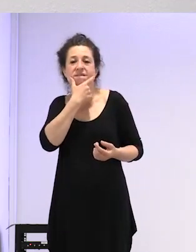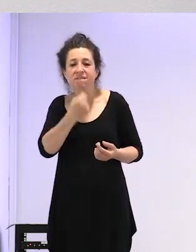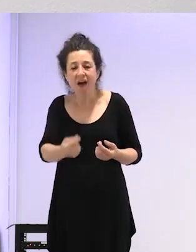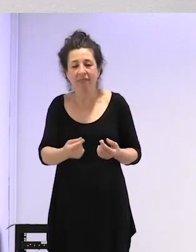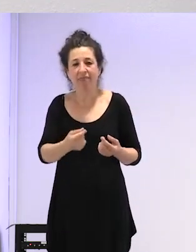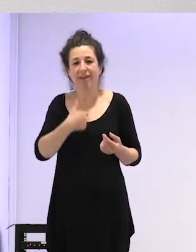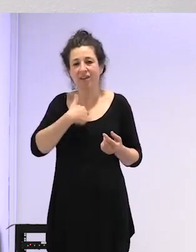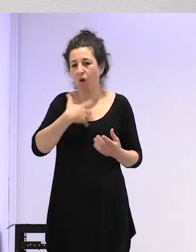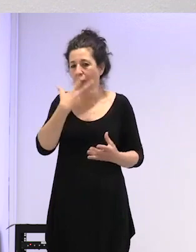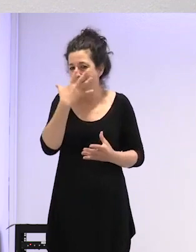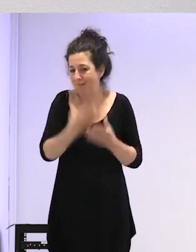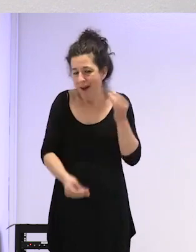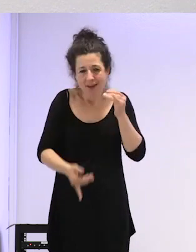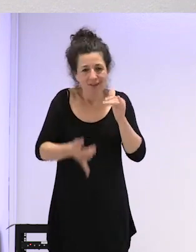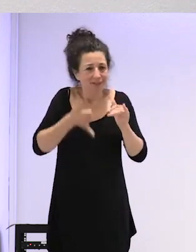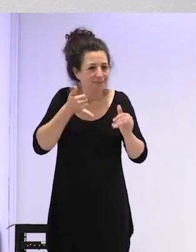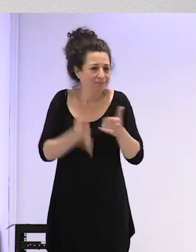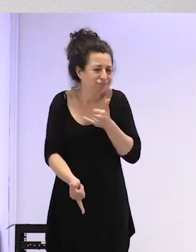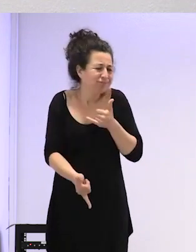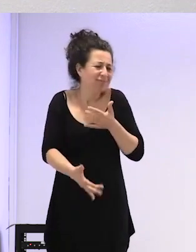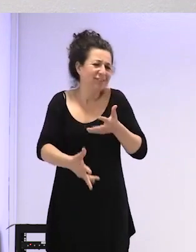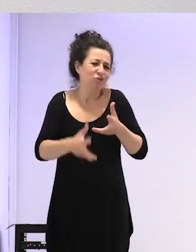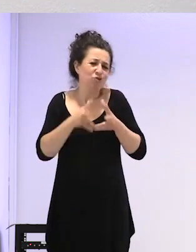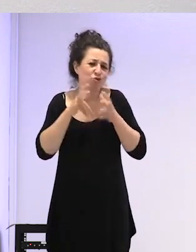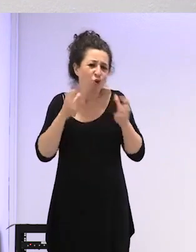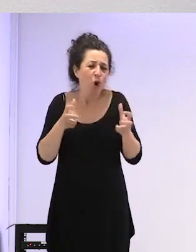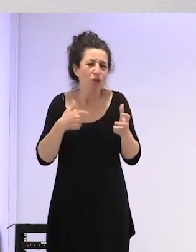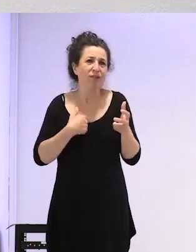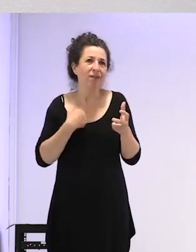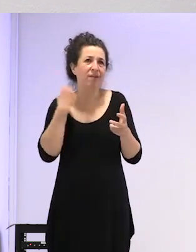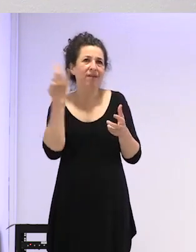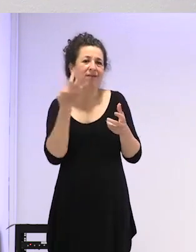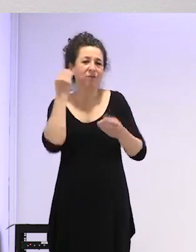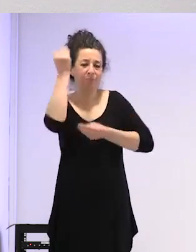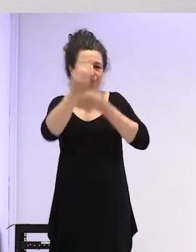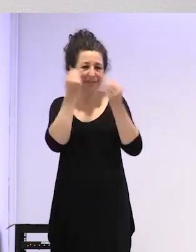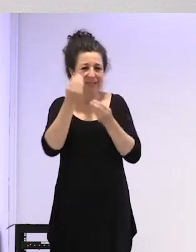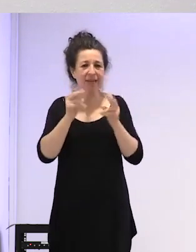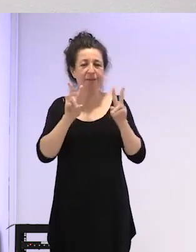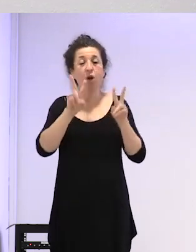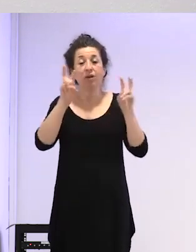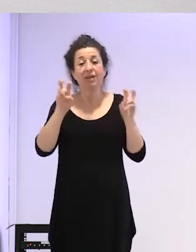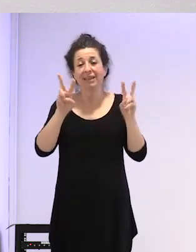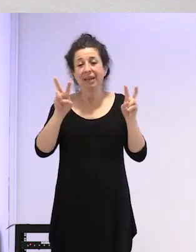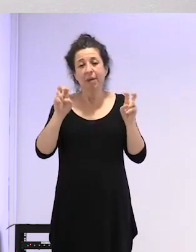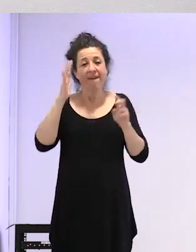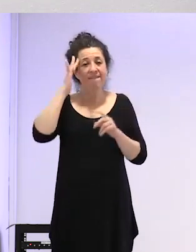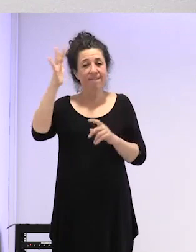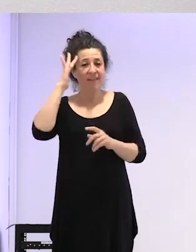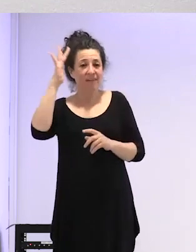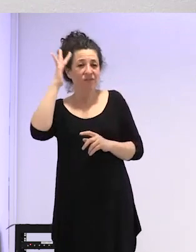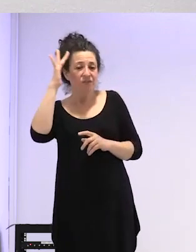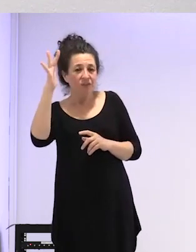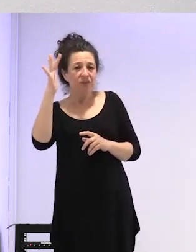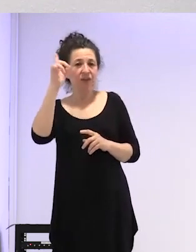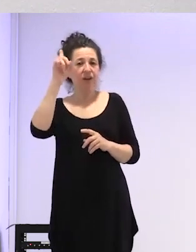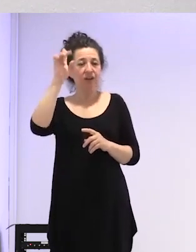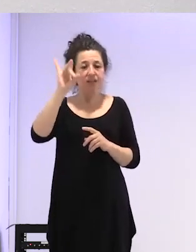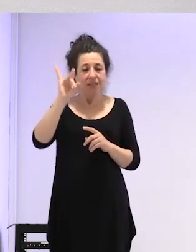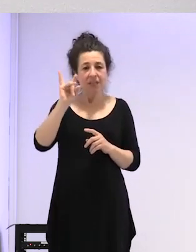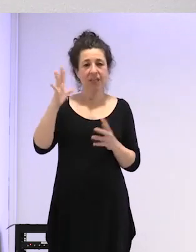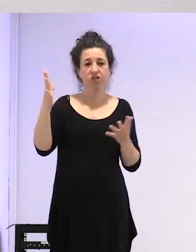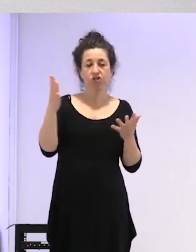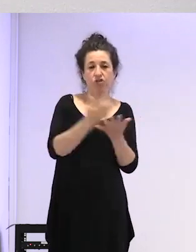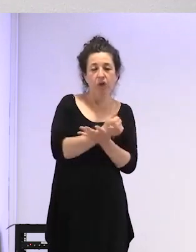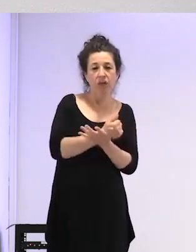gazapos tremendos que bueno que hay que plantearse pero bueno luego hay toda la cuestión filosófica de sí todas las personas